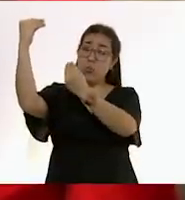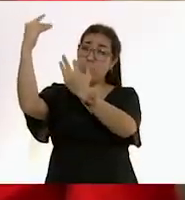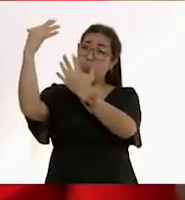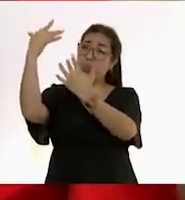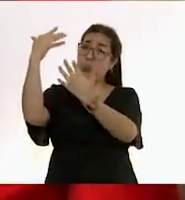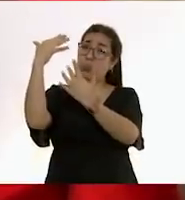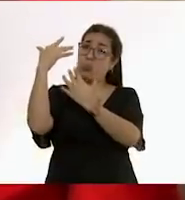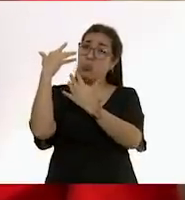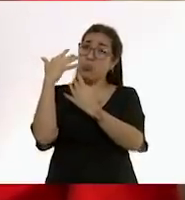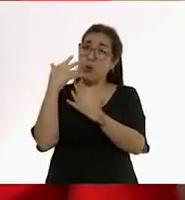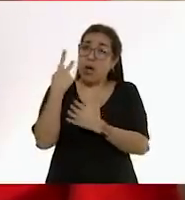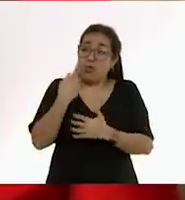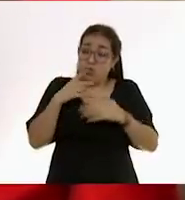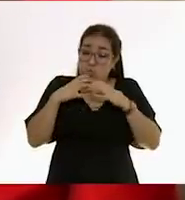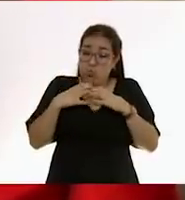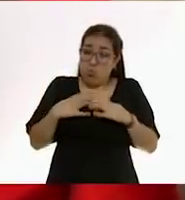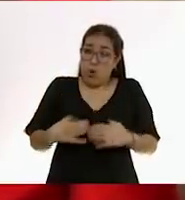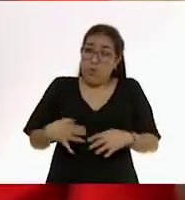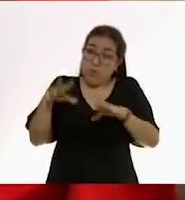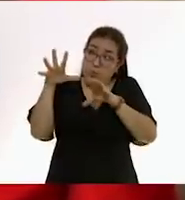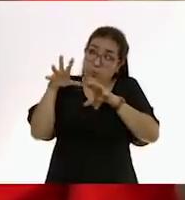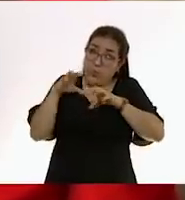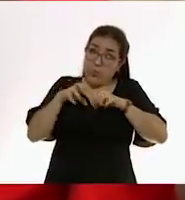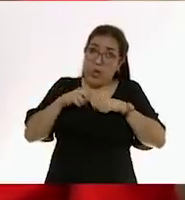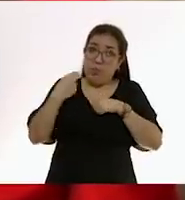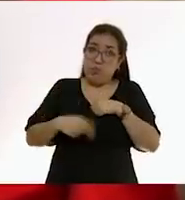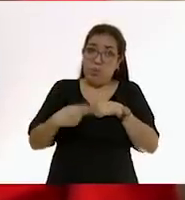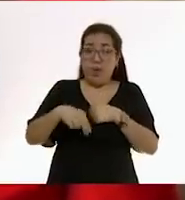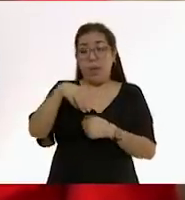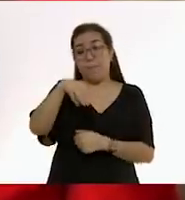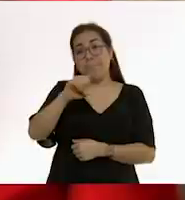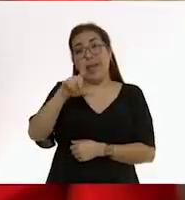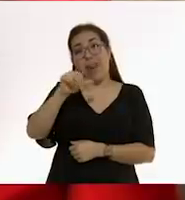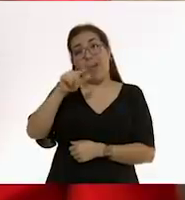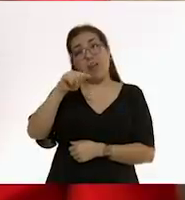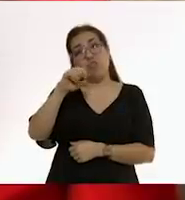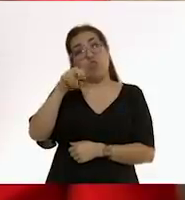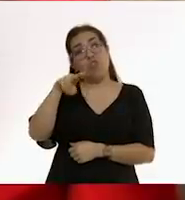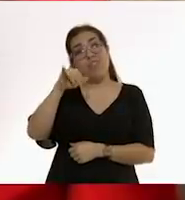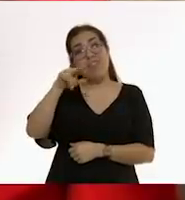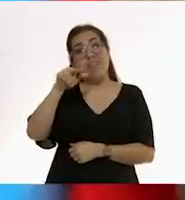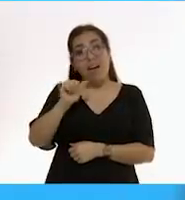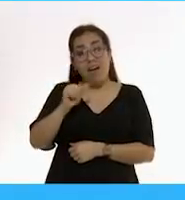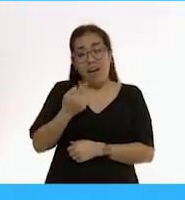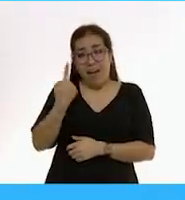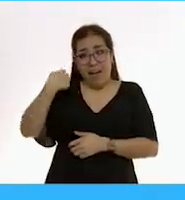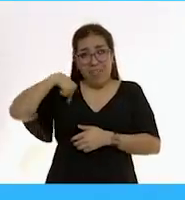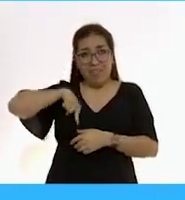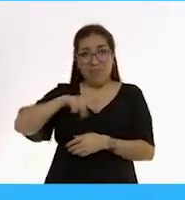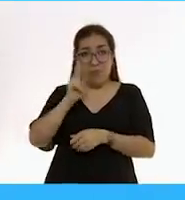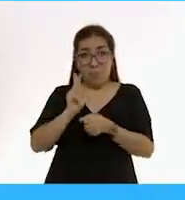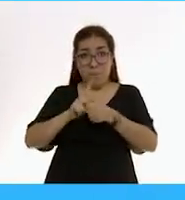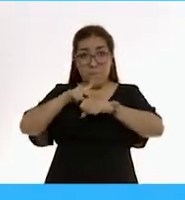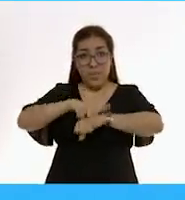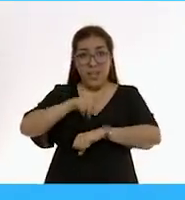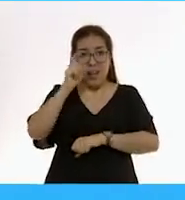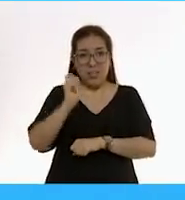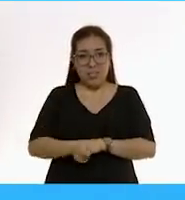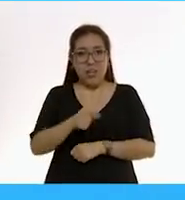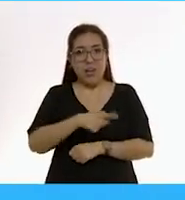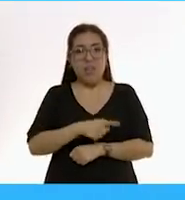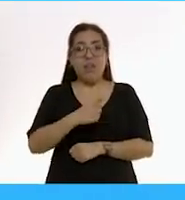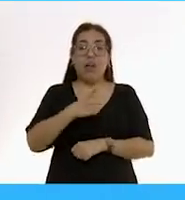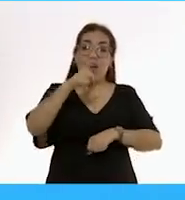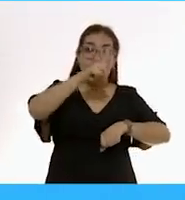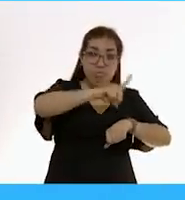empieza su cuerpo a secretar un químico que se llama melatonina. La melatonina es la que nos permite diferenciar entre el sueño de noche y el